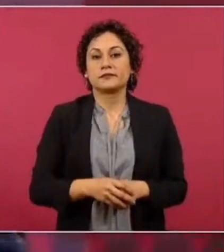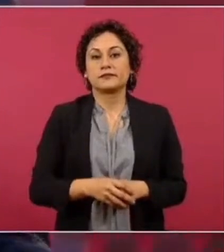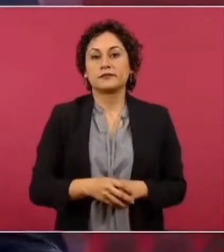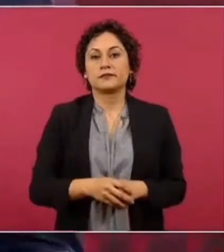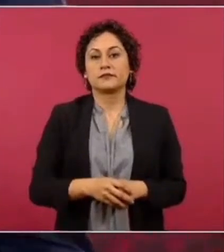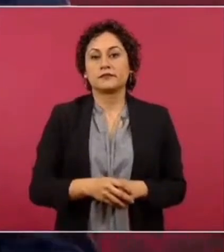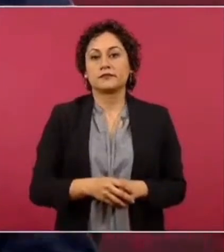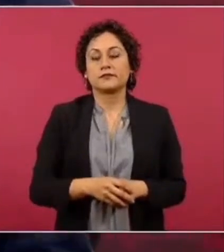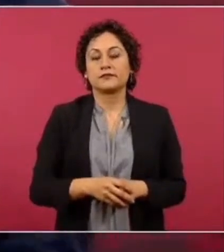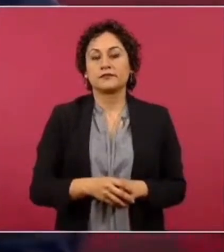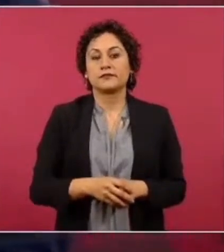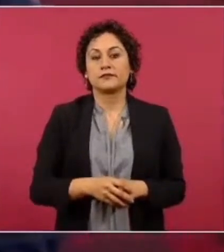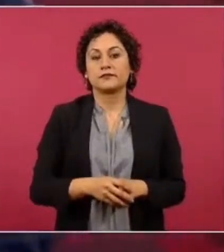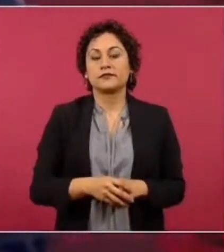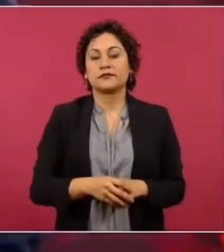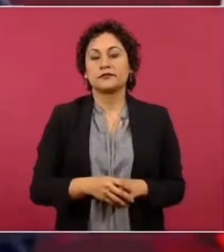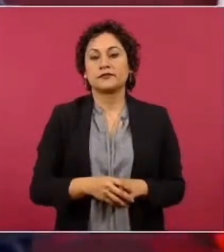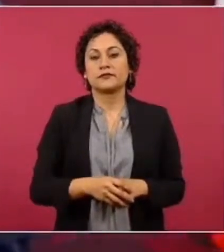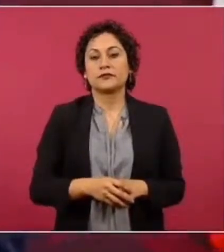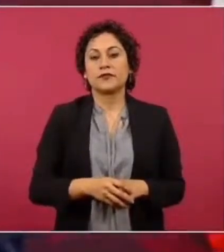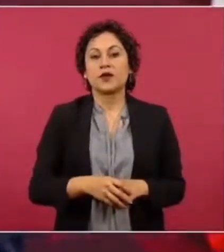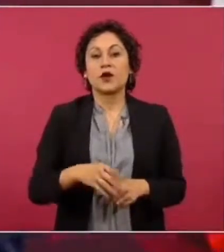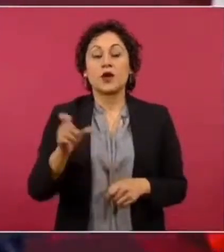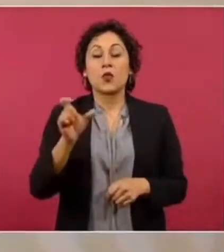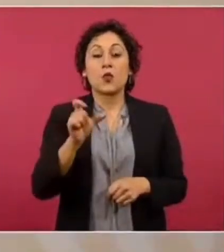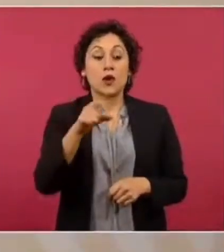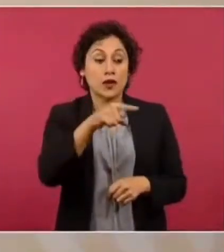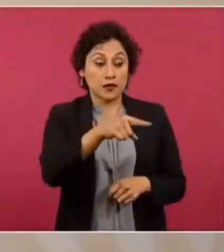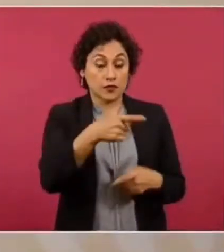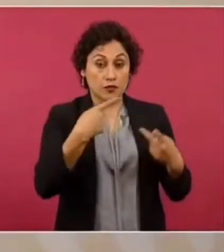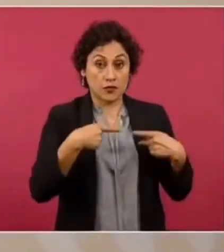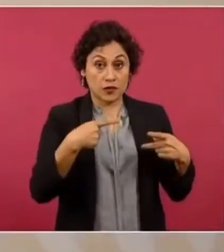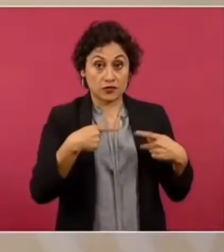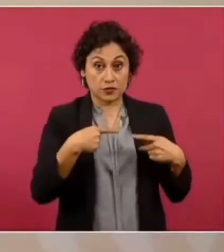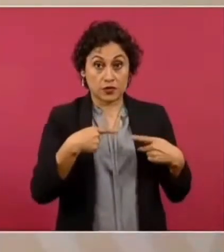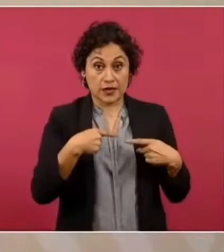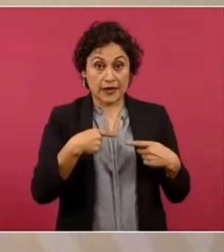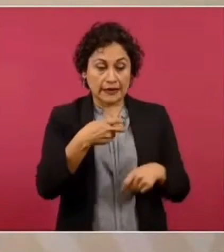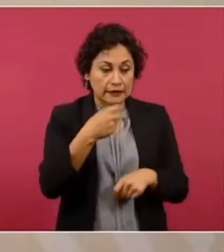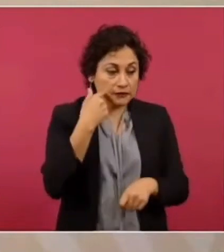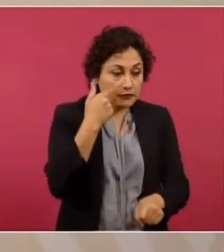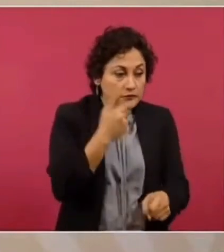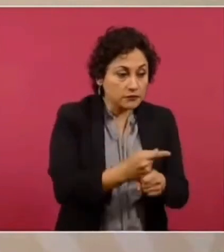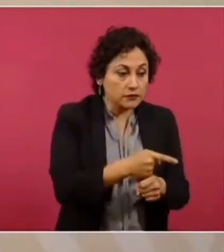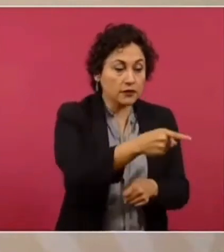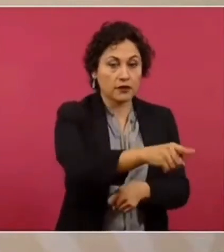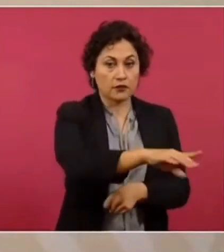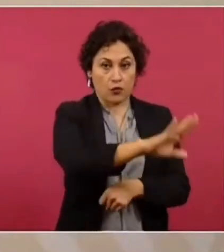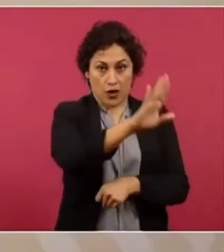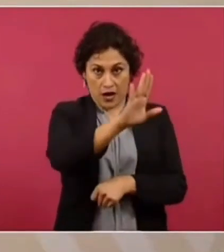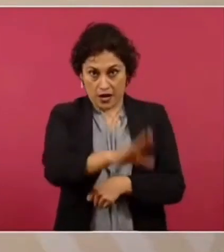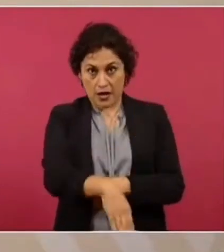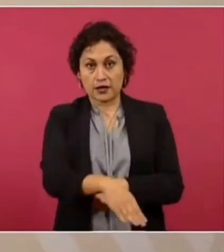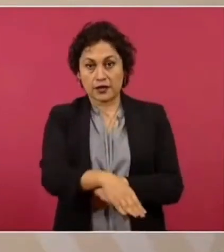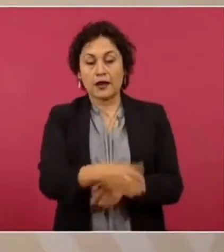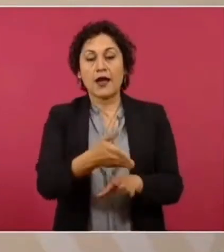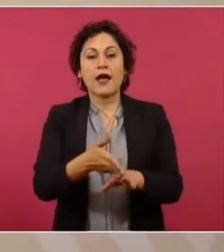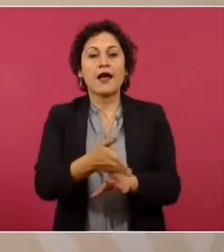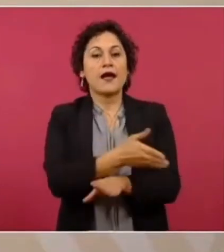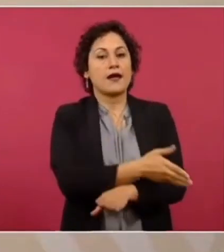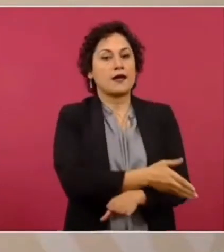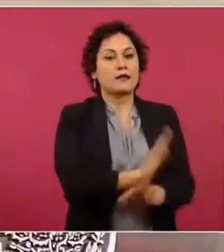a esta persona asesinada ya se había llevado a cabo la detención